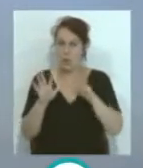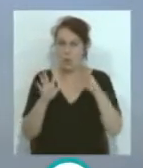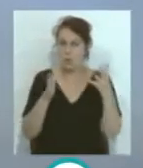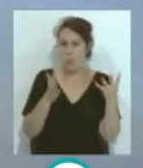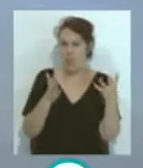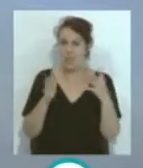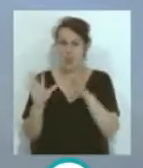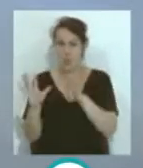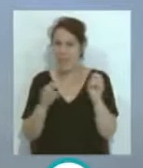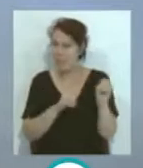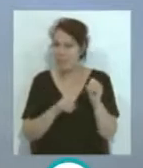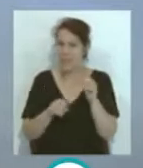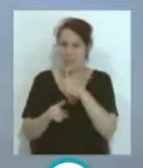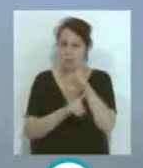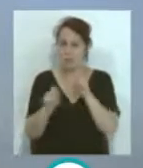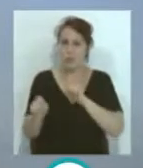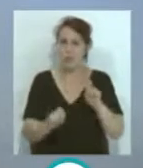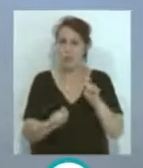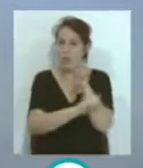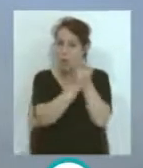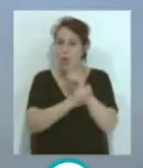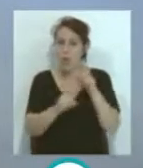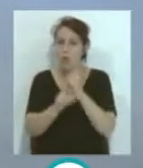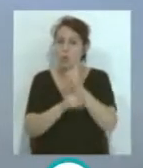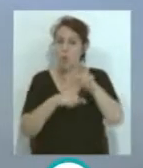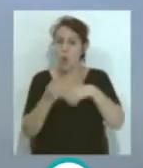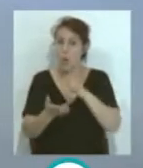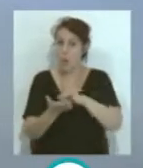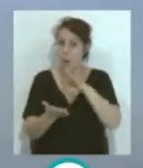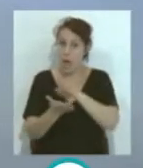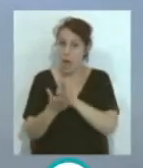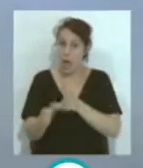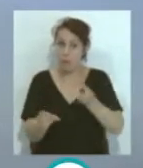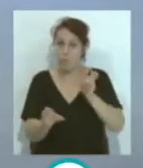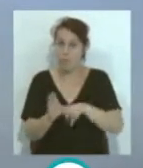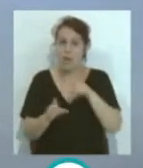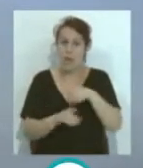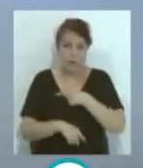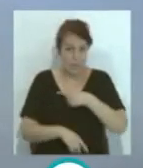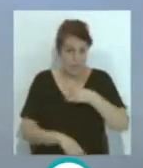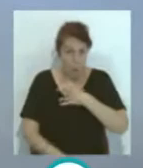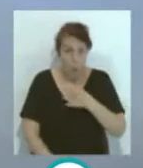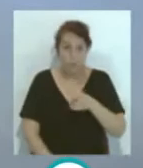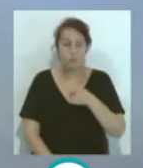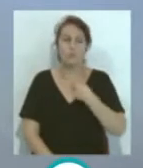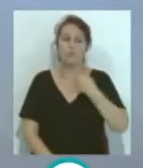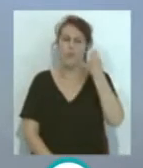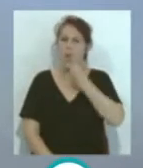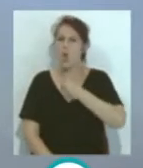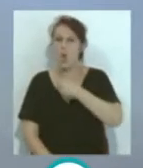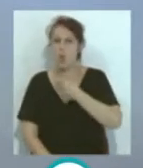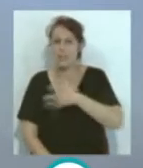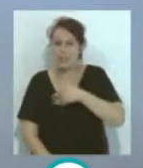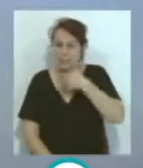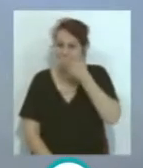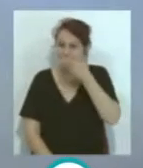Zaragoza... ...que se jugó aquí, después la promoción con el Málaga... ...y Ramón en eso... ...hacía frío, calor, viento,